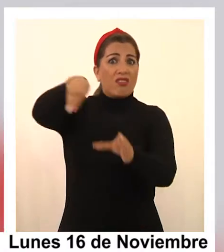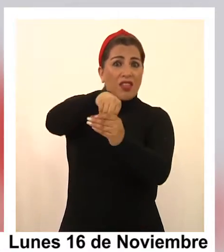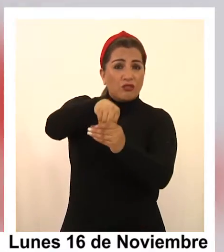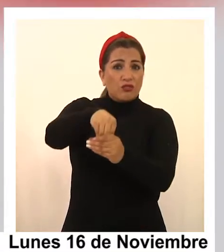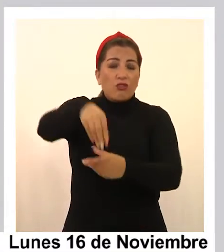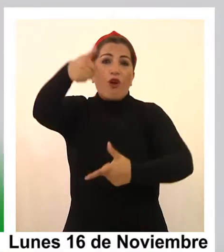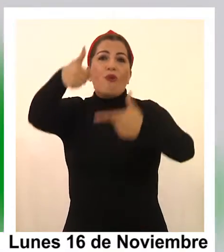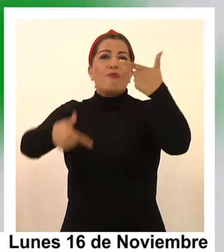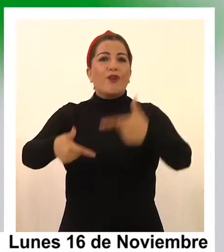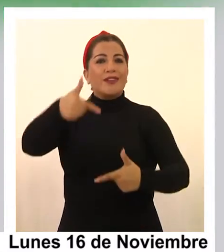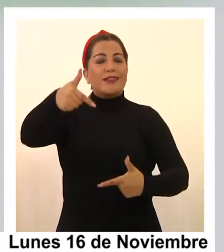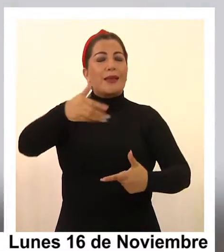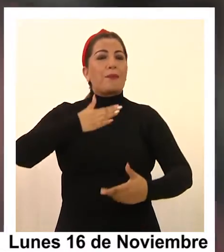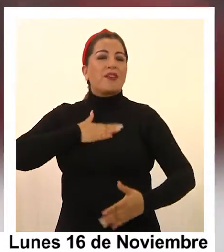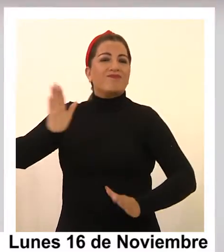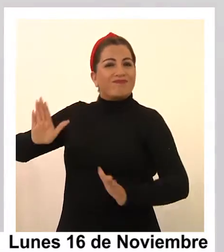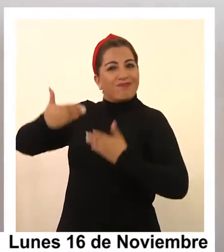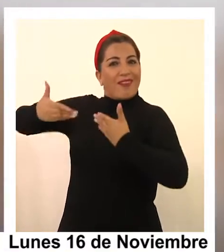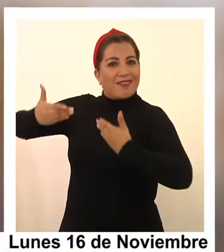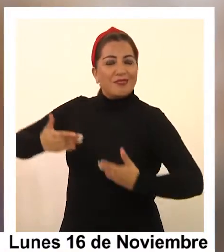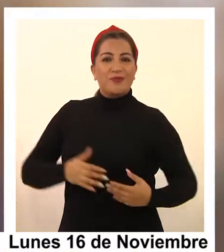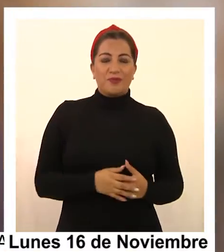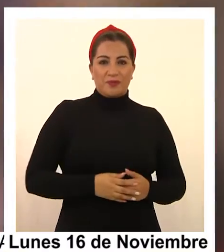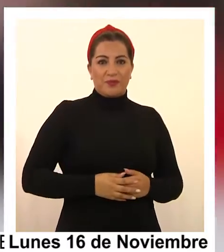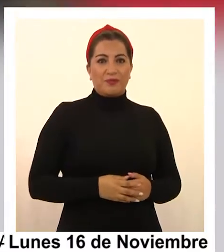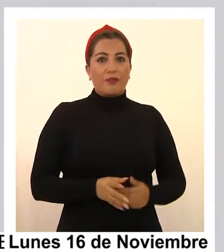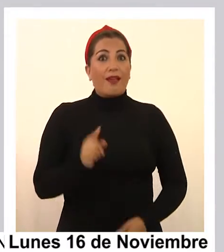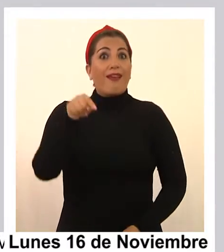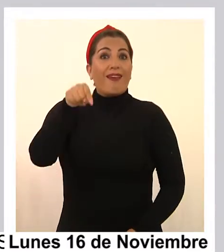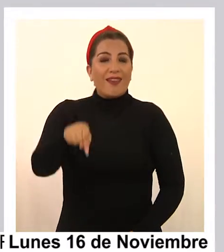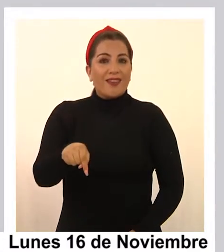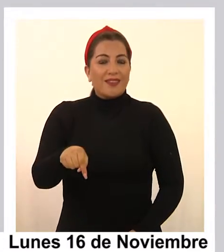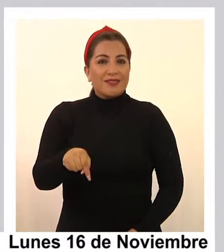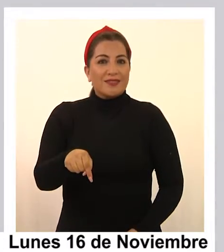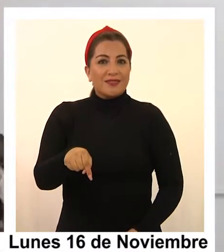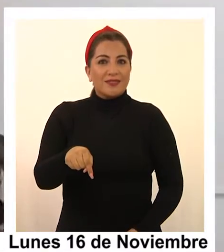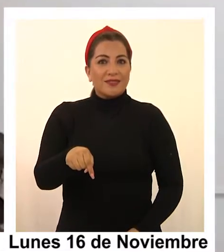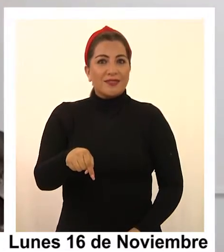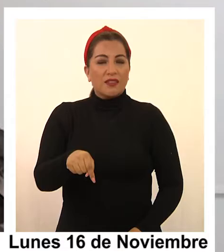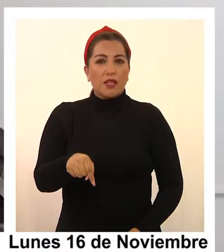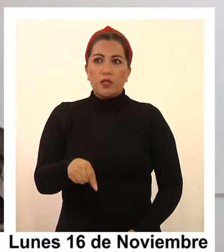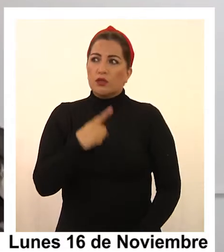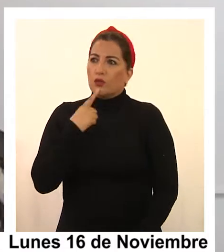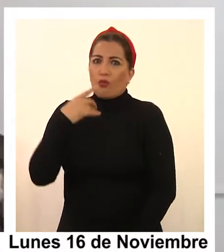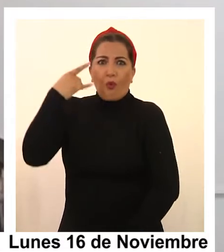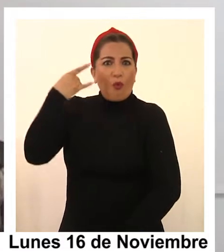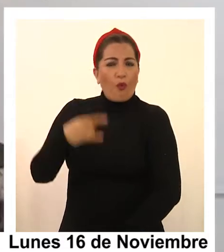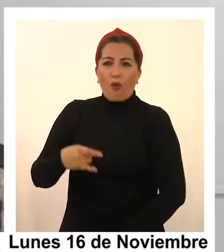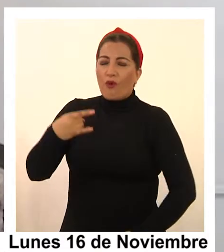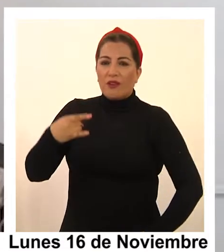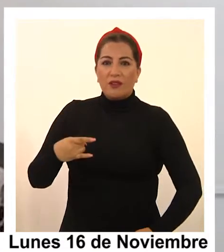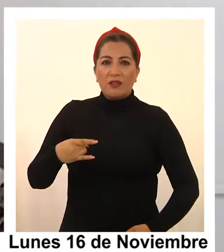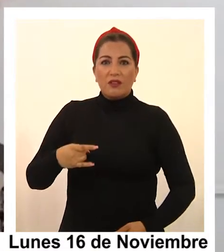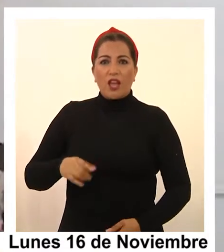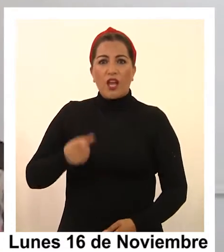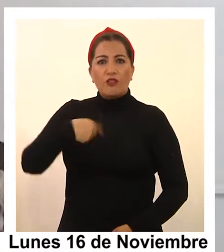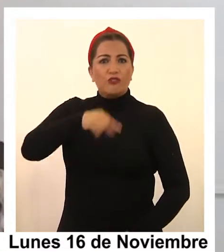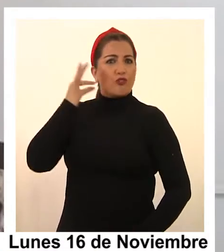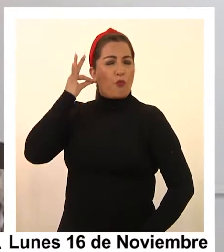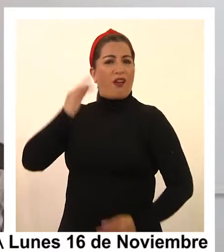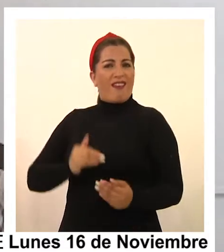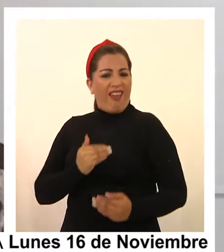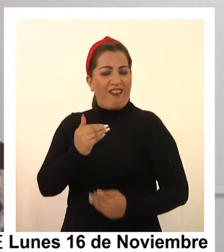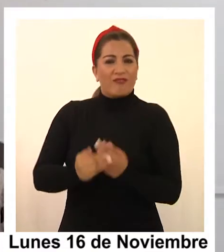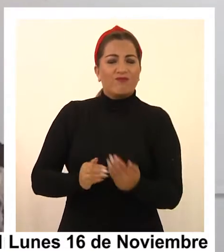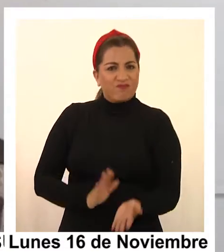ausencia de mujeres en la política es una de sus motivaciones. Es ahí, esa urgencia